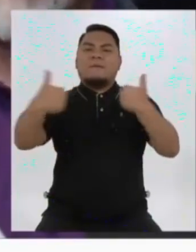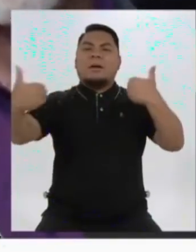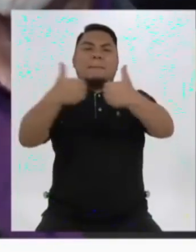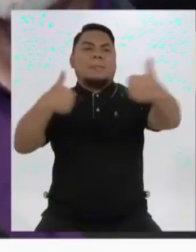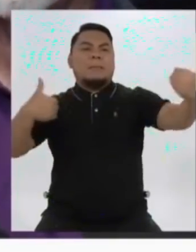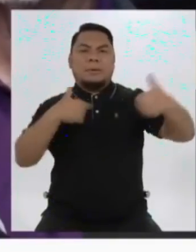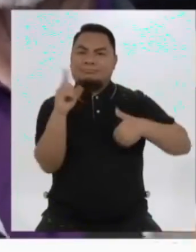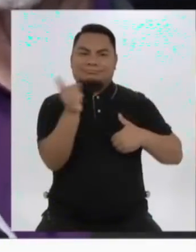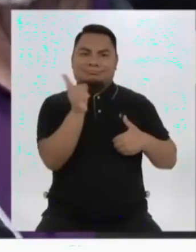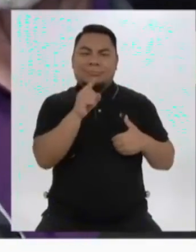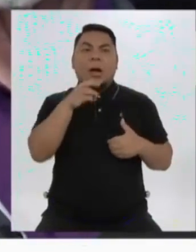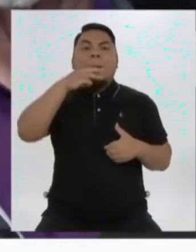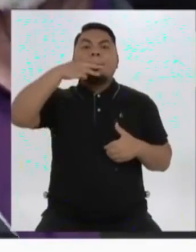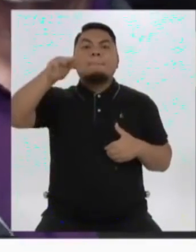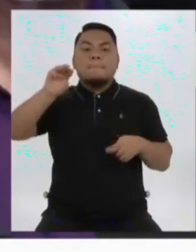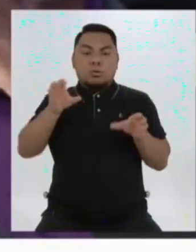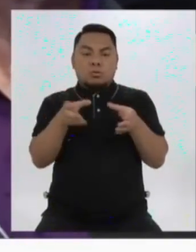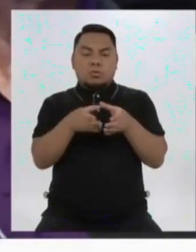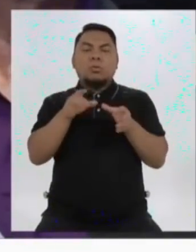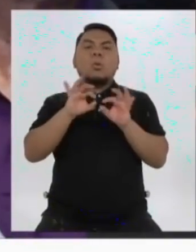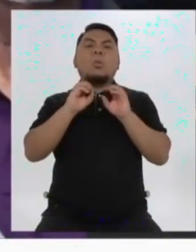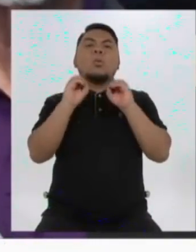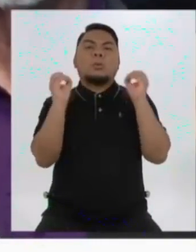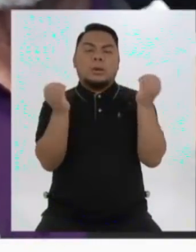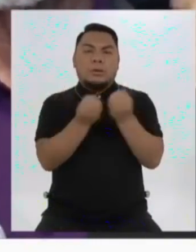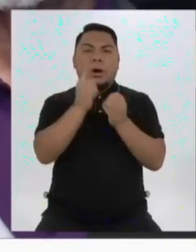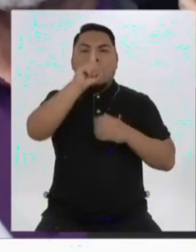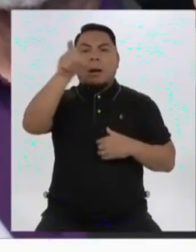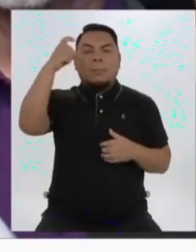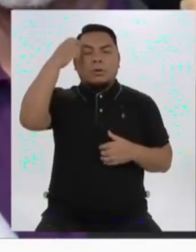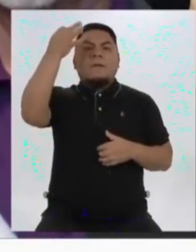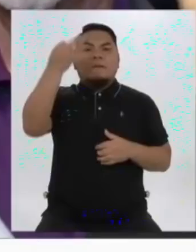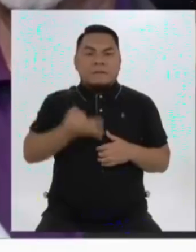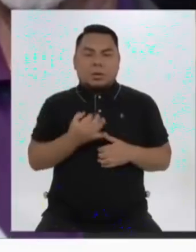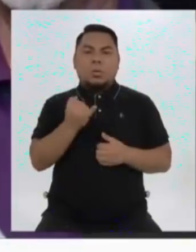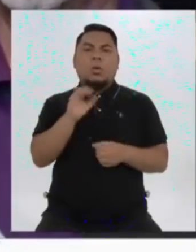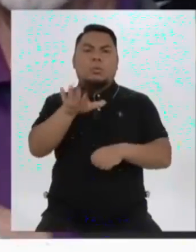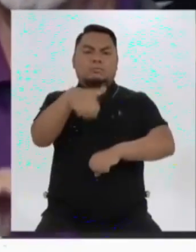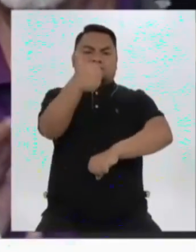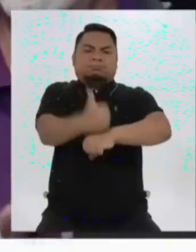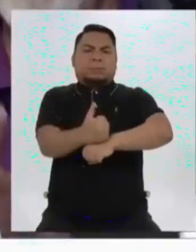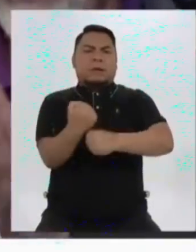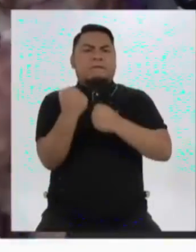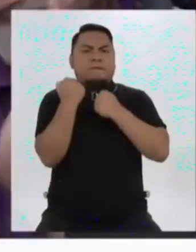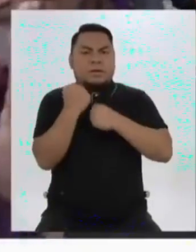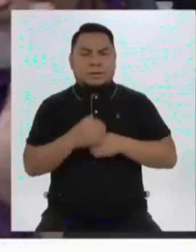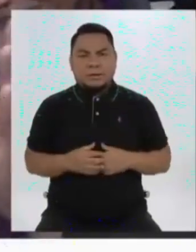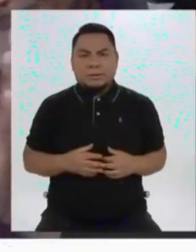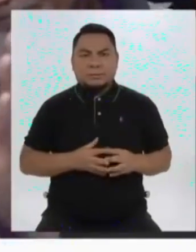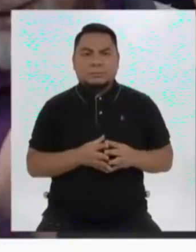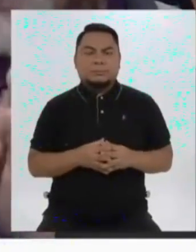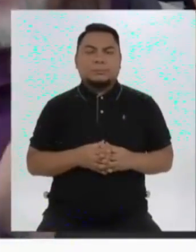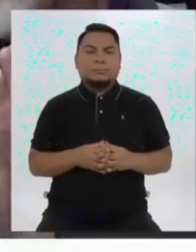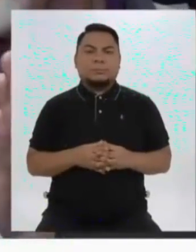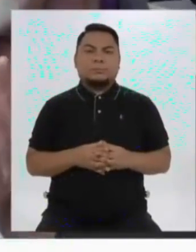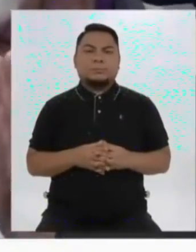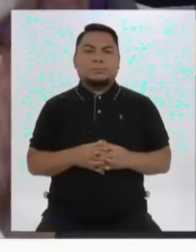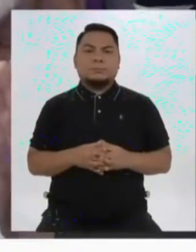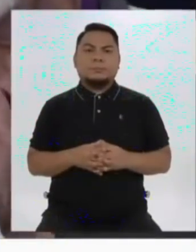El Partido Morado es una organización, es un partido político de verdad, es una institución. ¡Pasilo Morado!